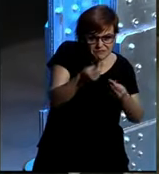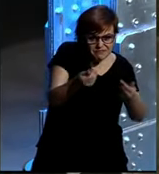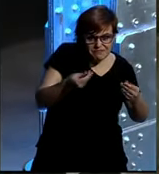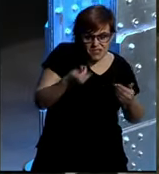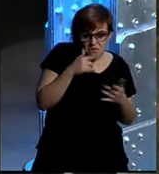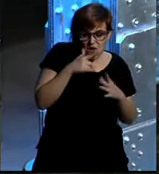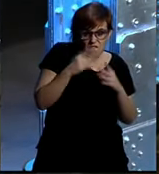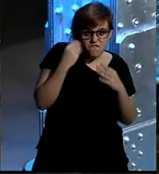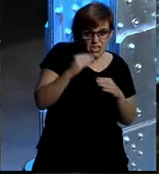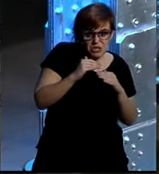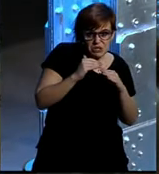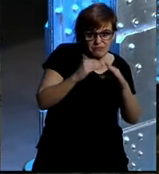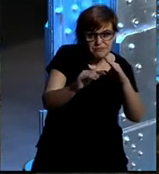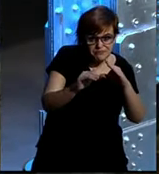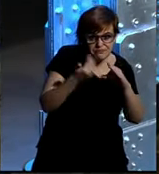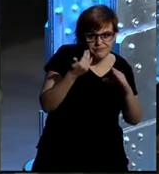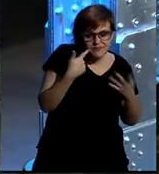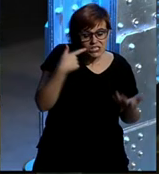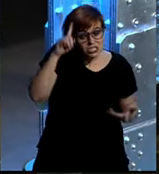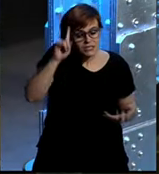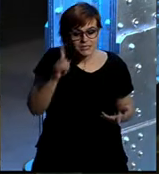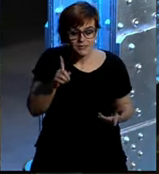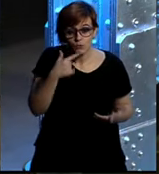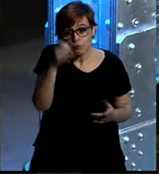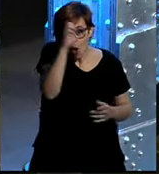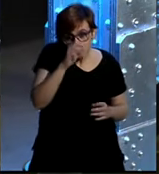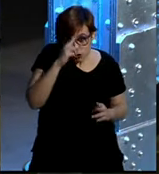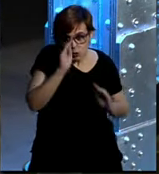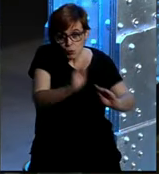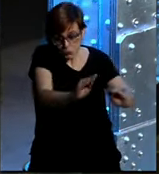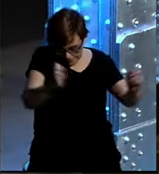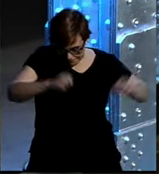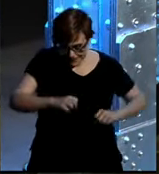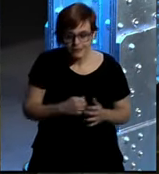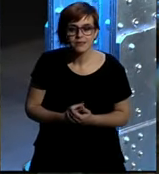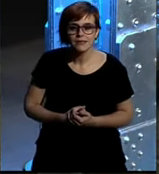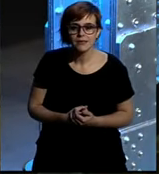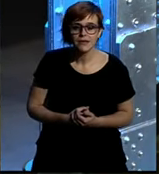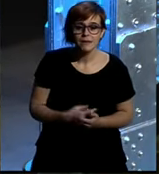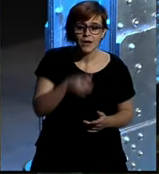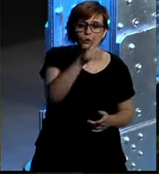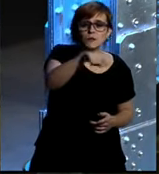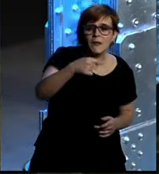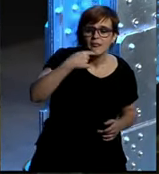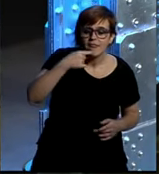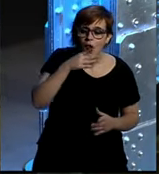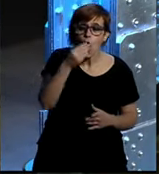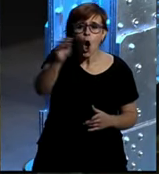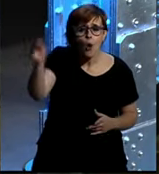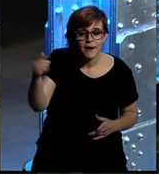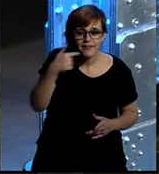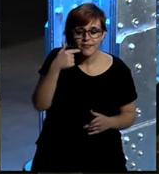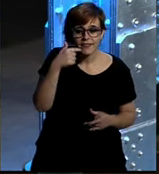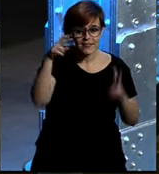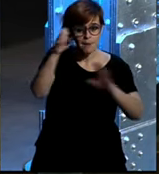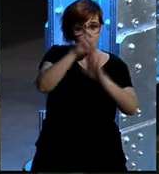opinión a ver alguna otra pregunta perdone es que usted dice que los jóvenes pongan un